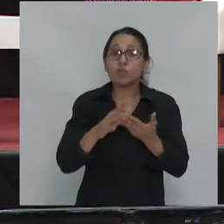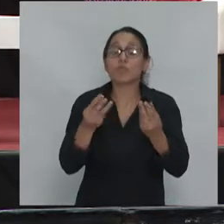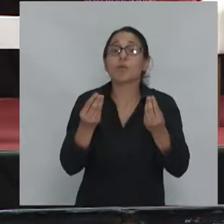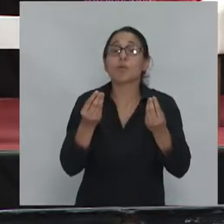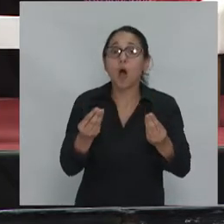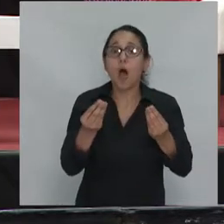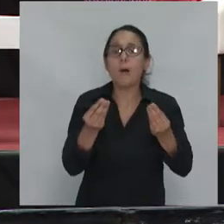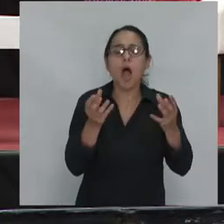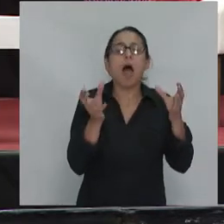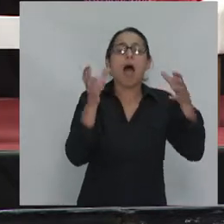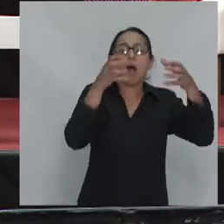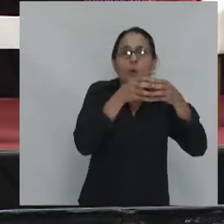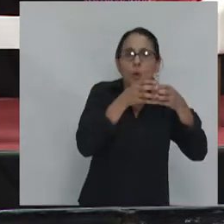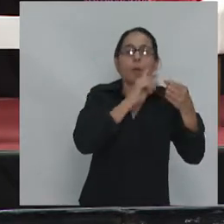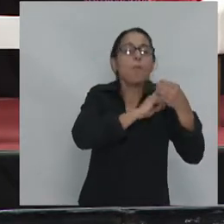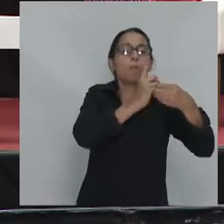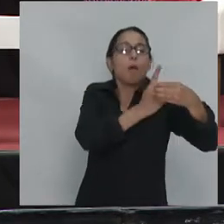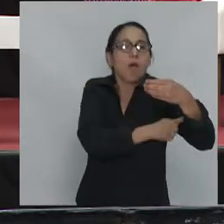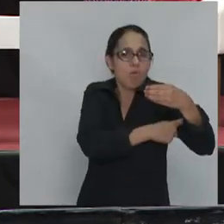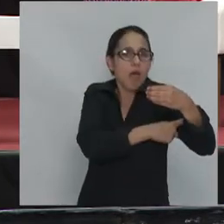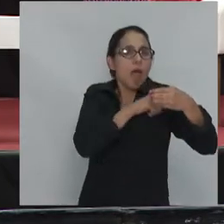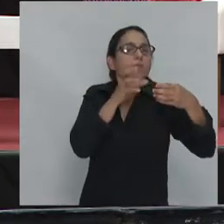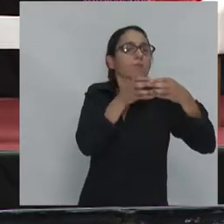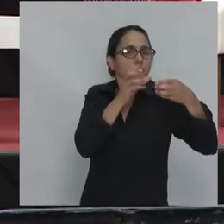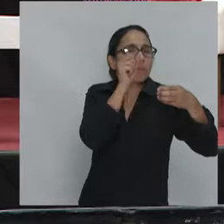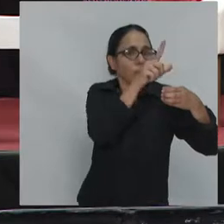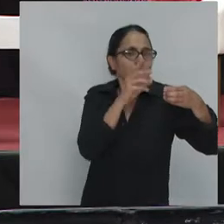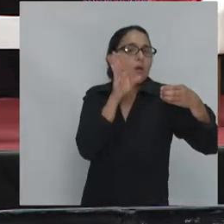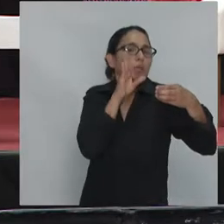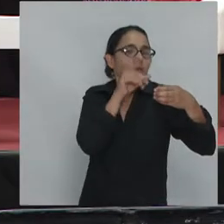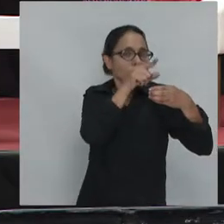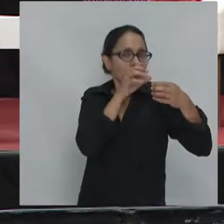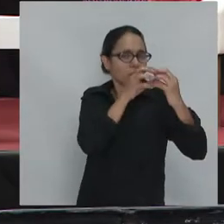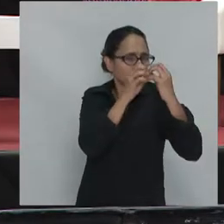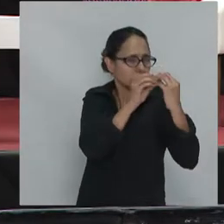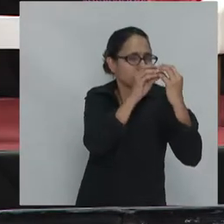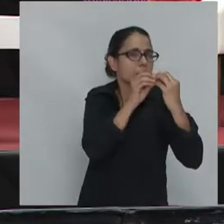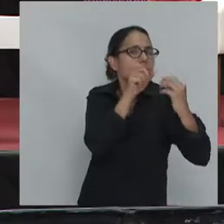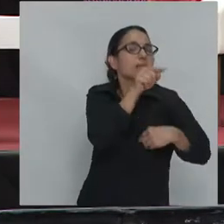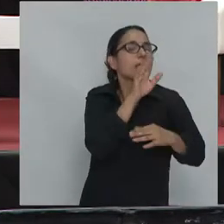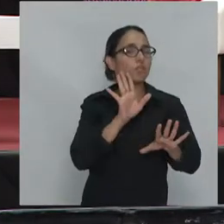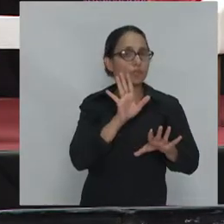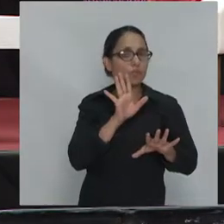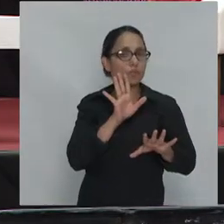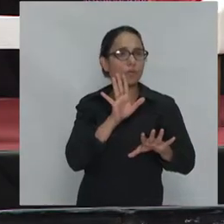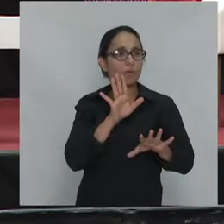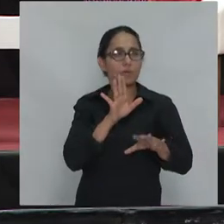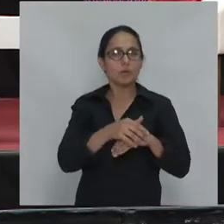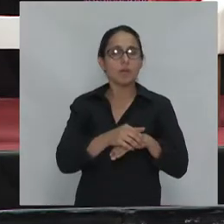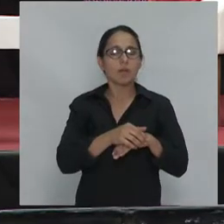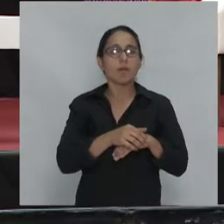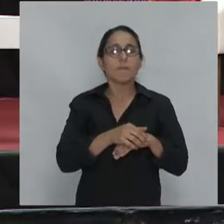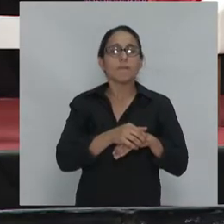norteamericano hoy día están conscientes que ya